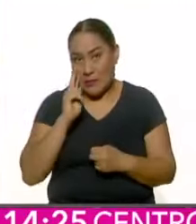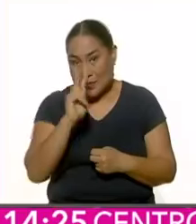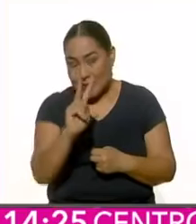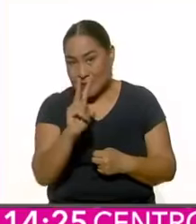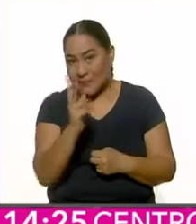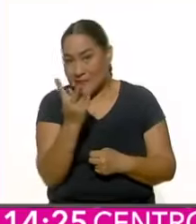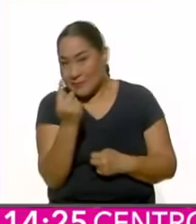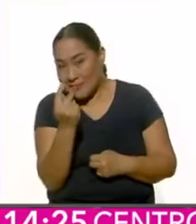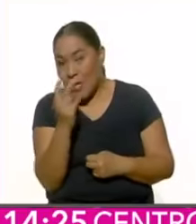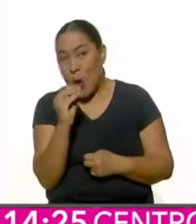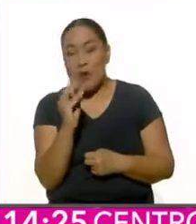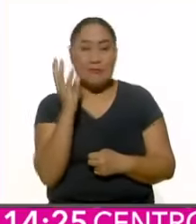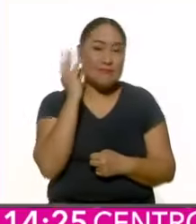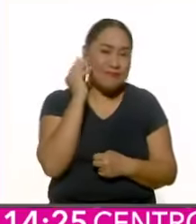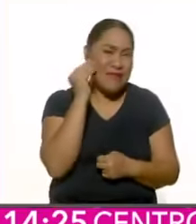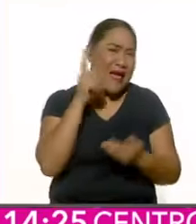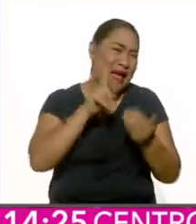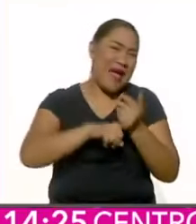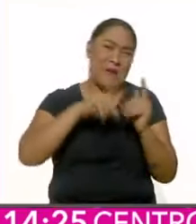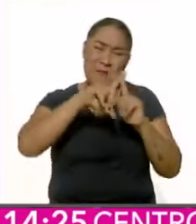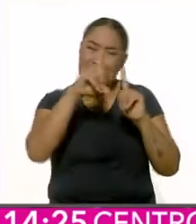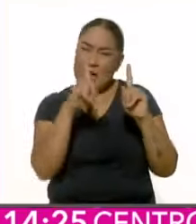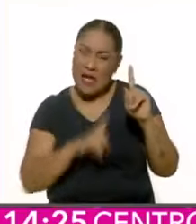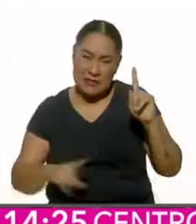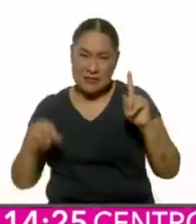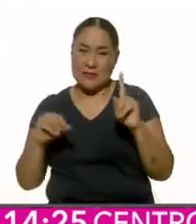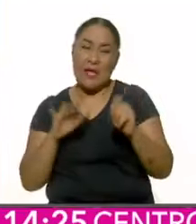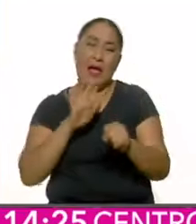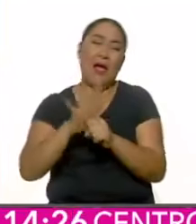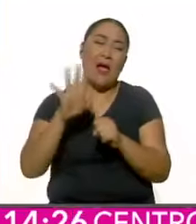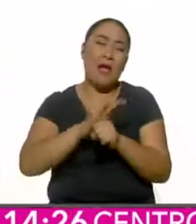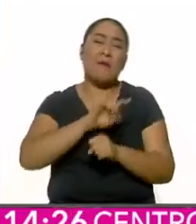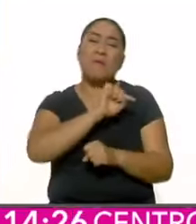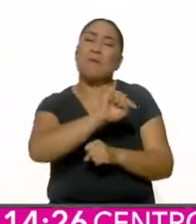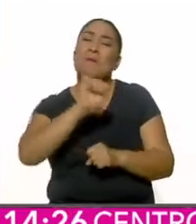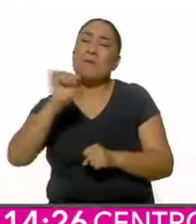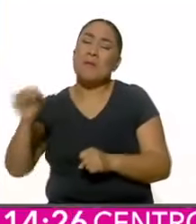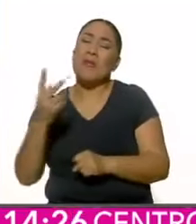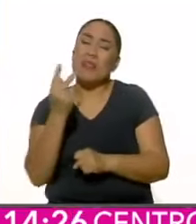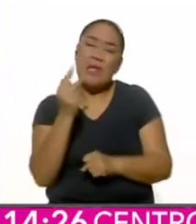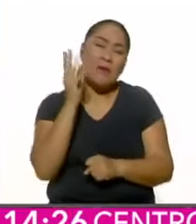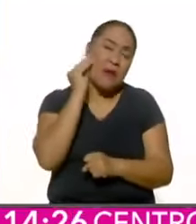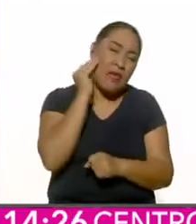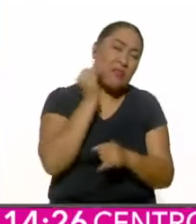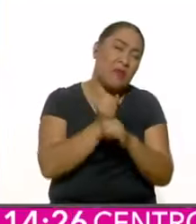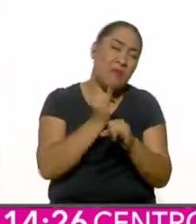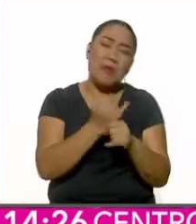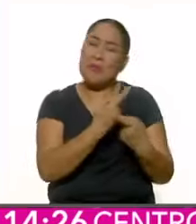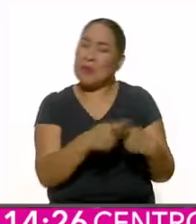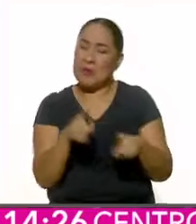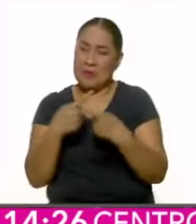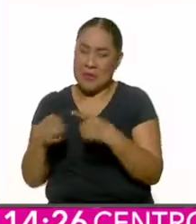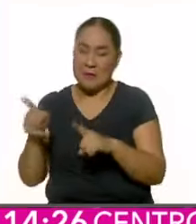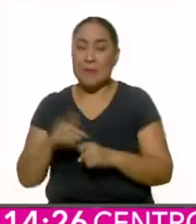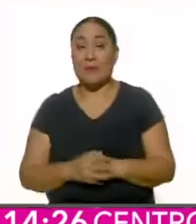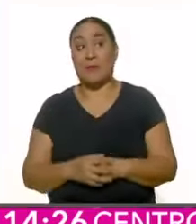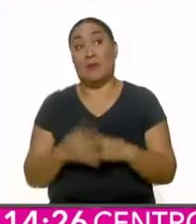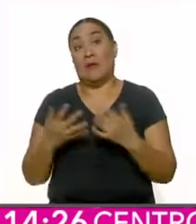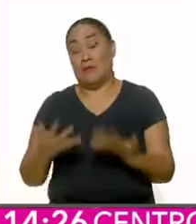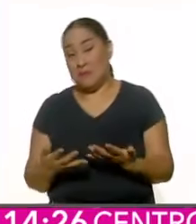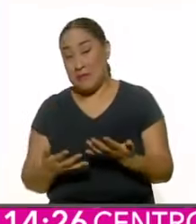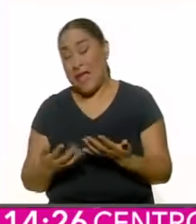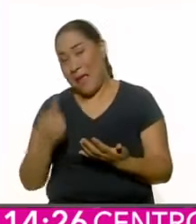los veían y escuchaban en todo el país a través de distintos medios de comunicación. Más que